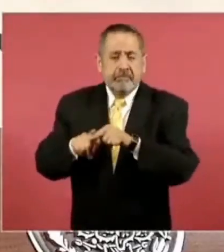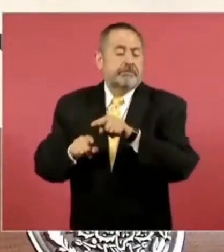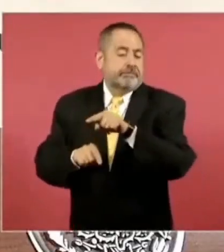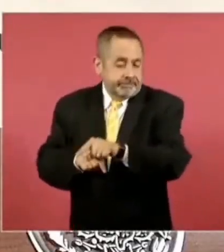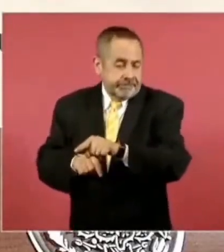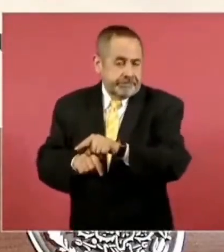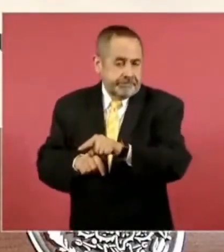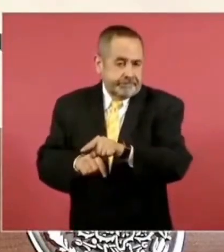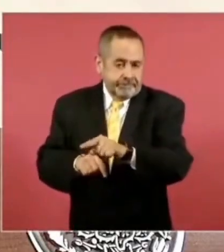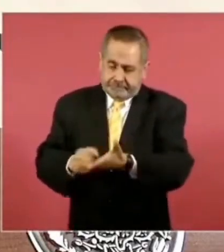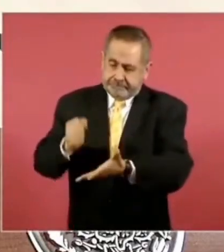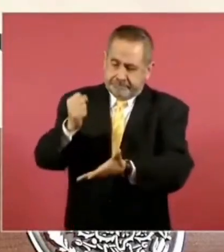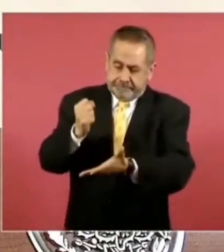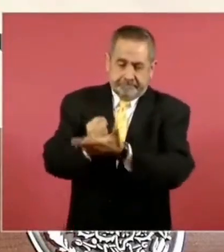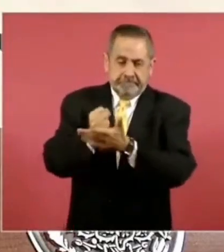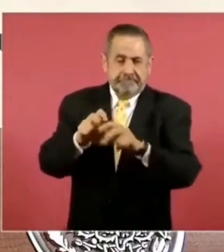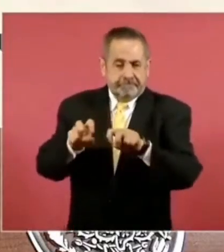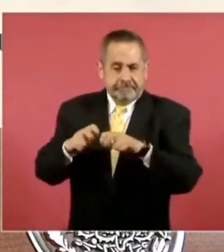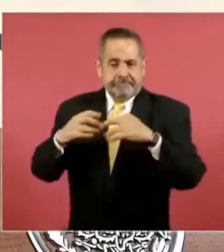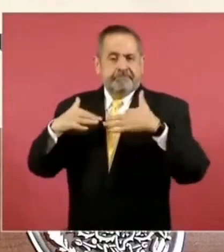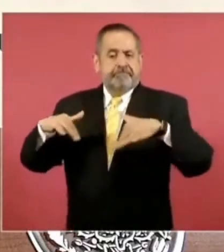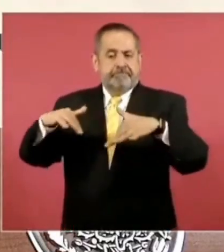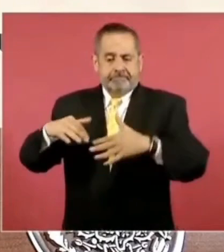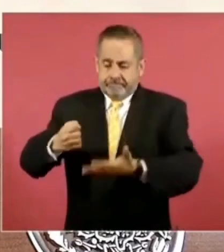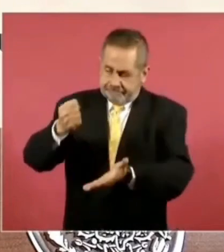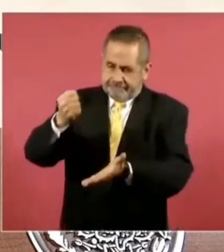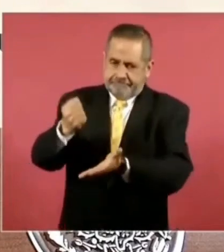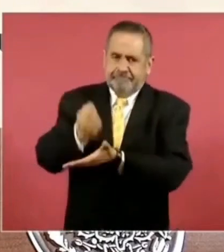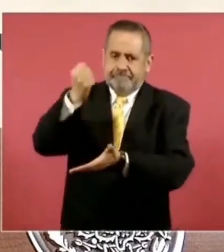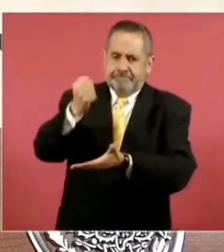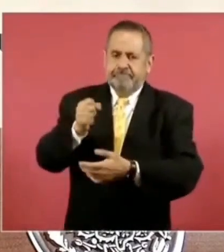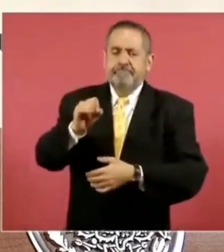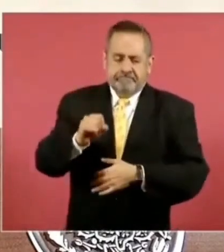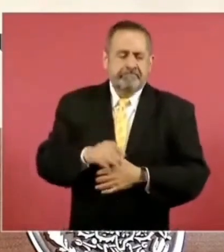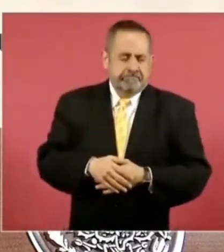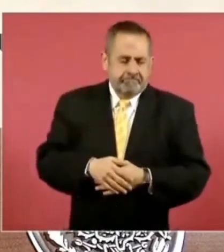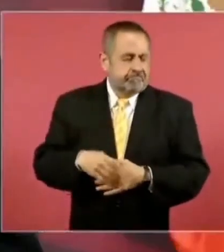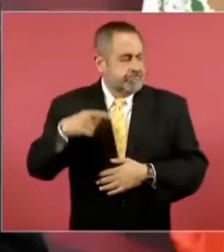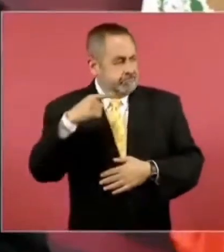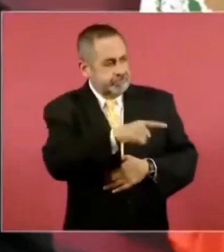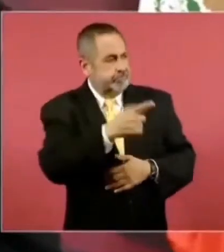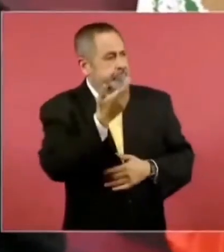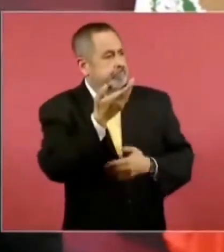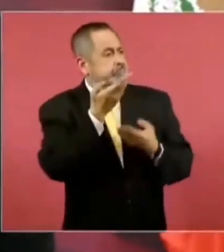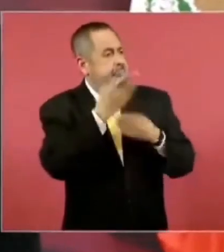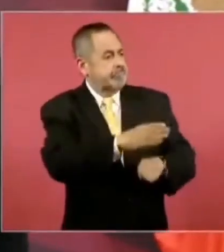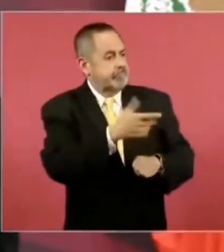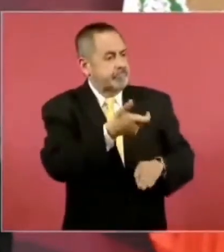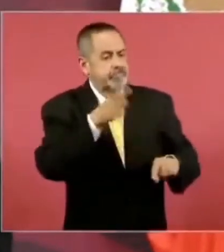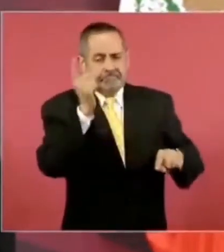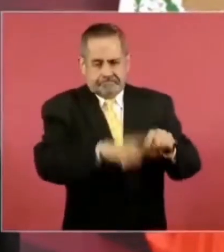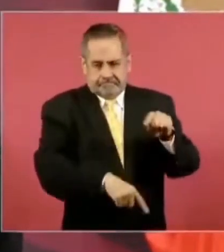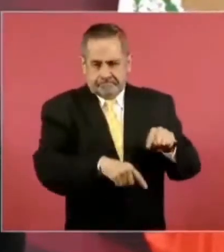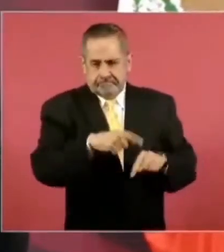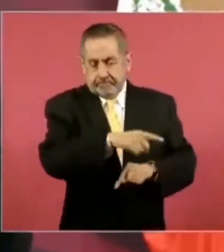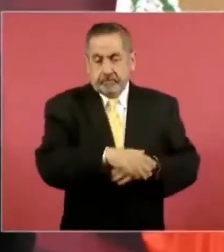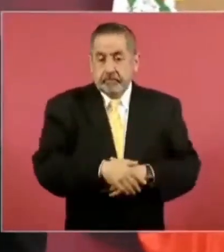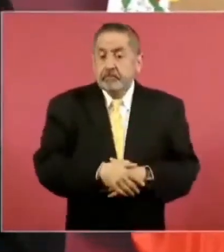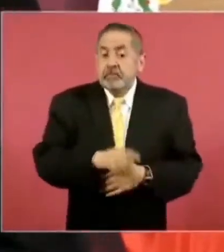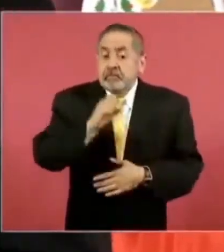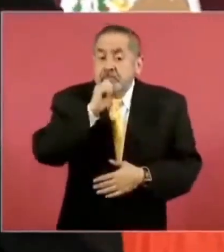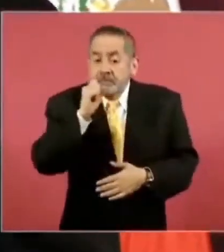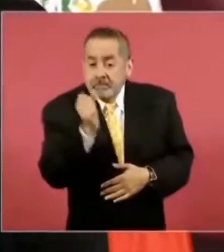va al pleno, se aprueba que se cancelen, incluso la presidenta